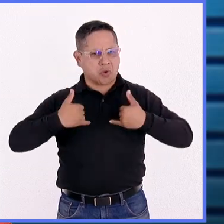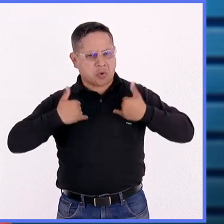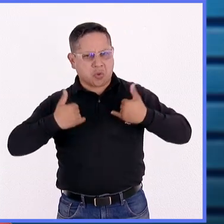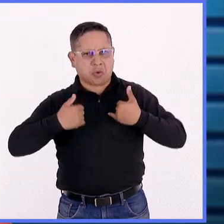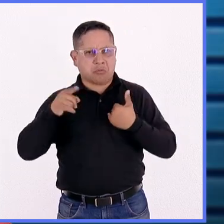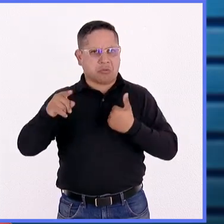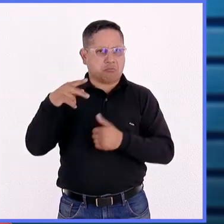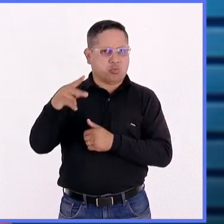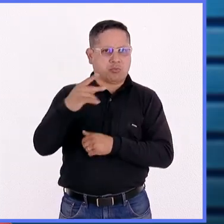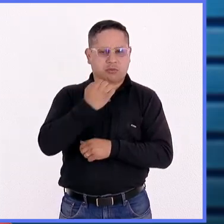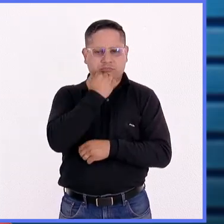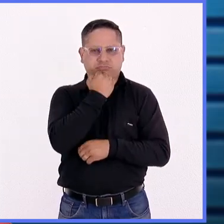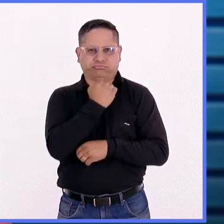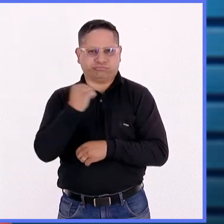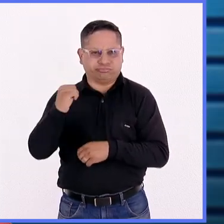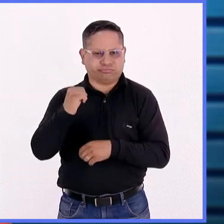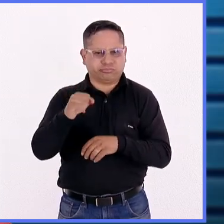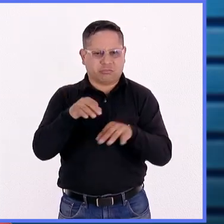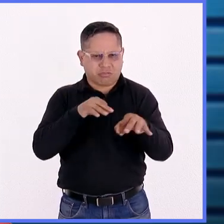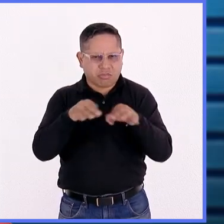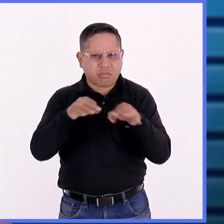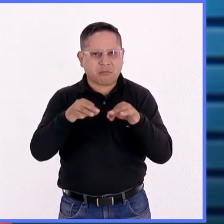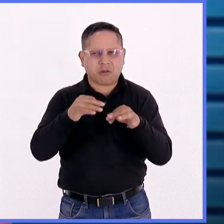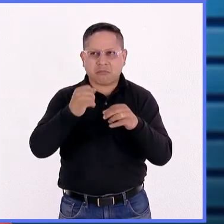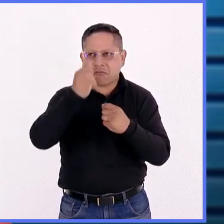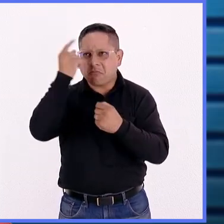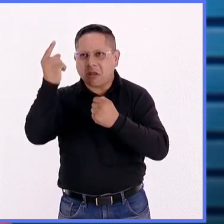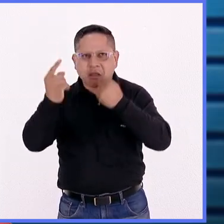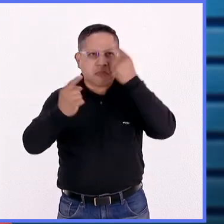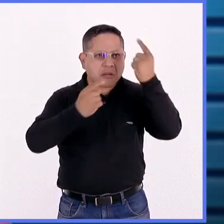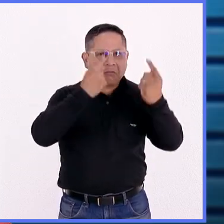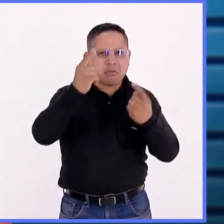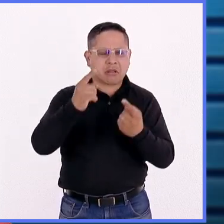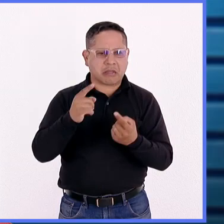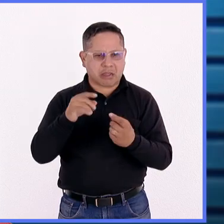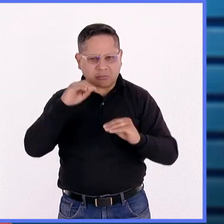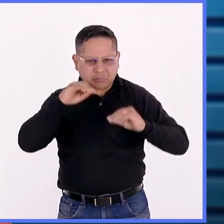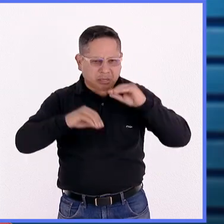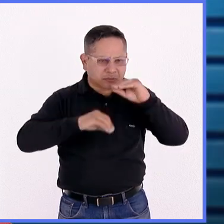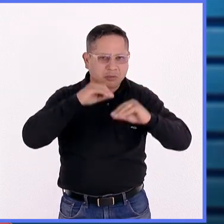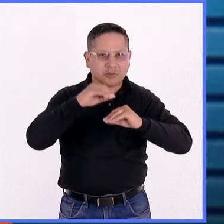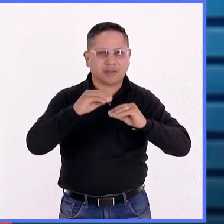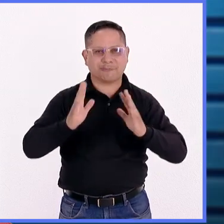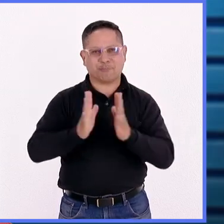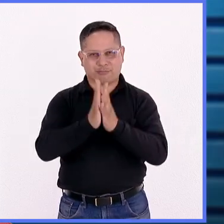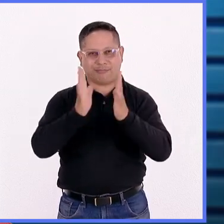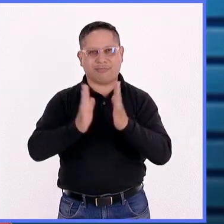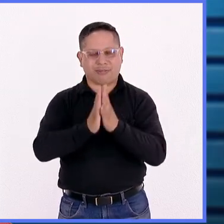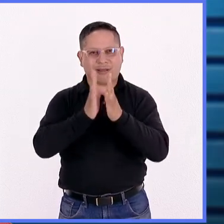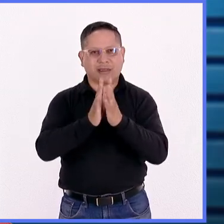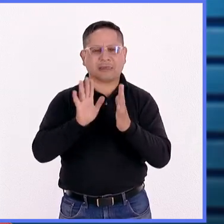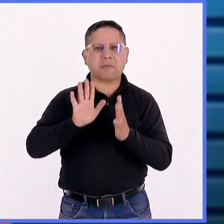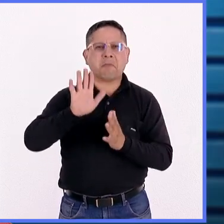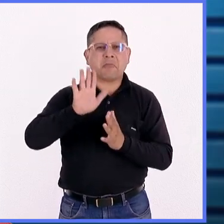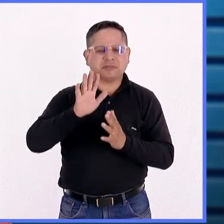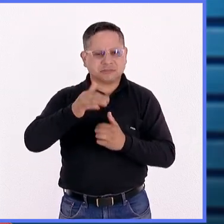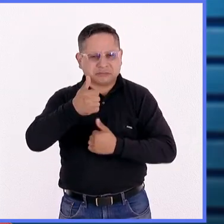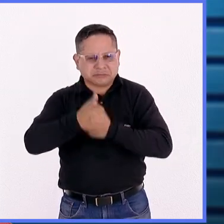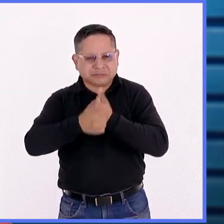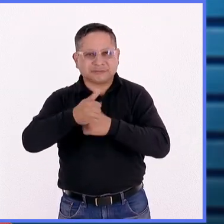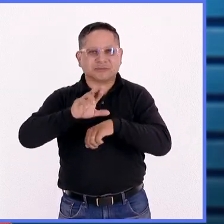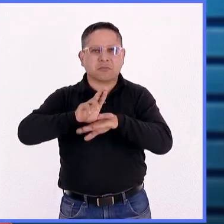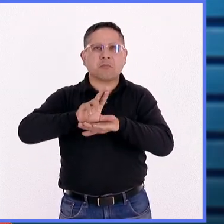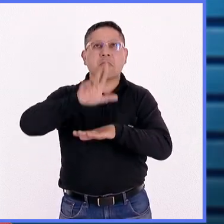su talento y también la dedicación y la creatividad. Se trata de jóvenes estudiantes que participan o pueden participar en la misión